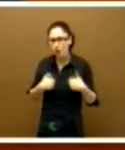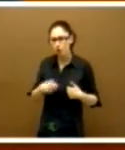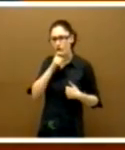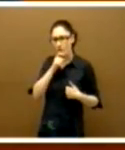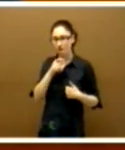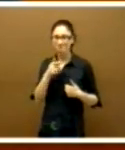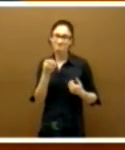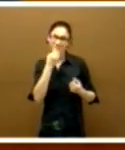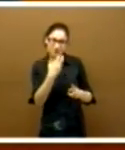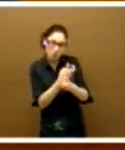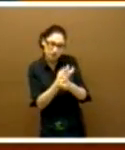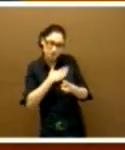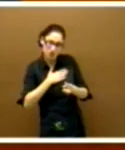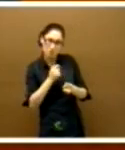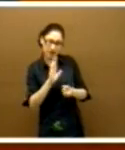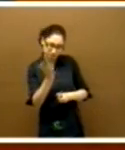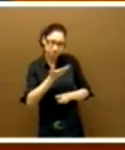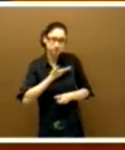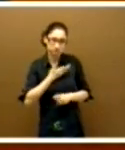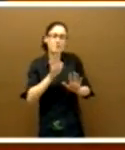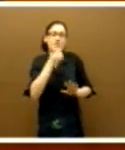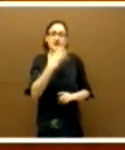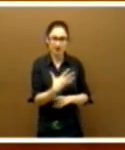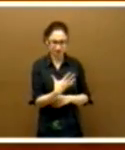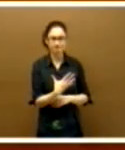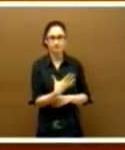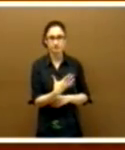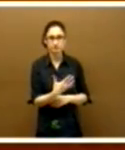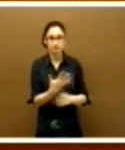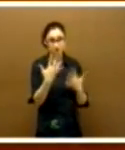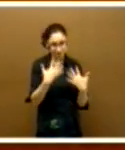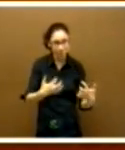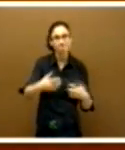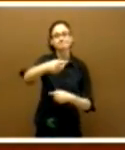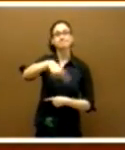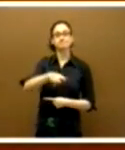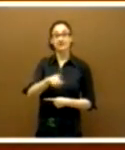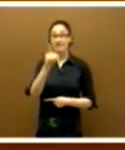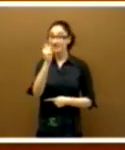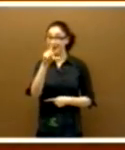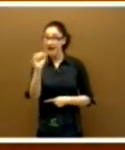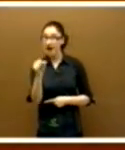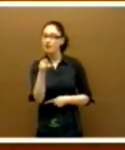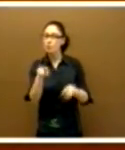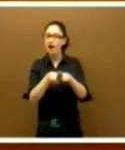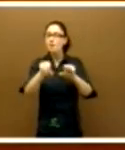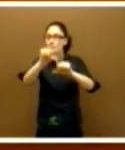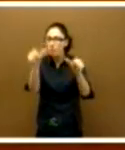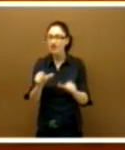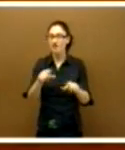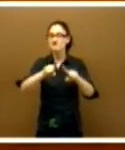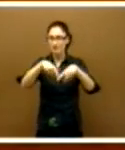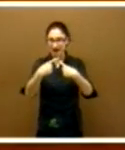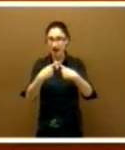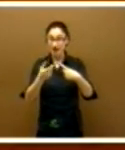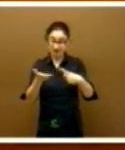resienten un poquillo, pero bien. Señorías, Delia pertenece a ese modelo familiar que la señora Tortonda ha